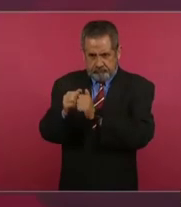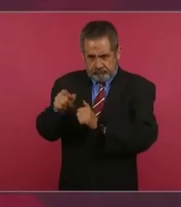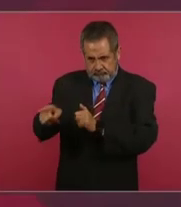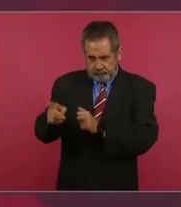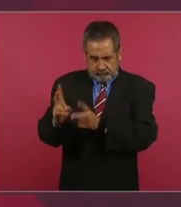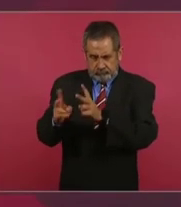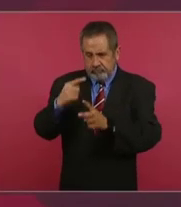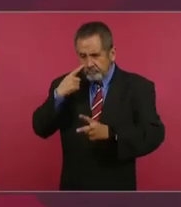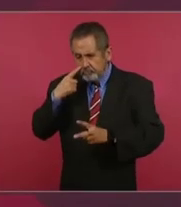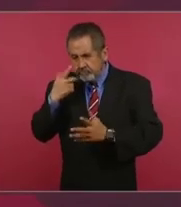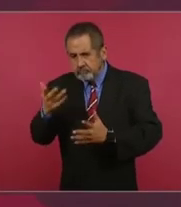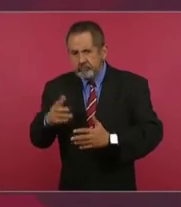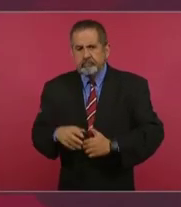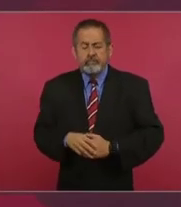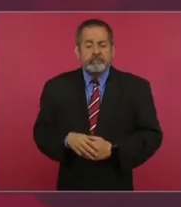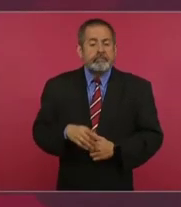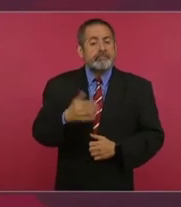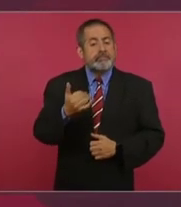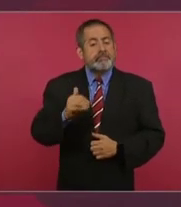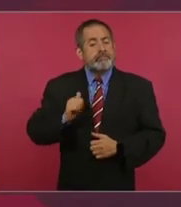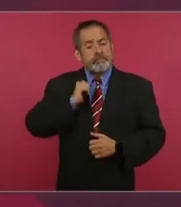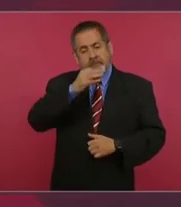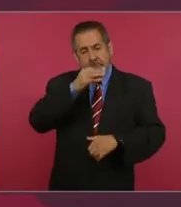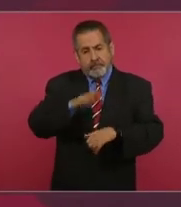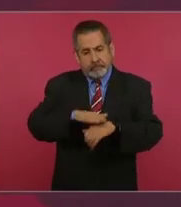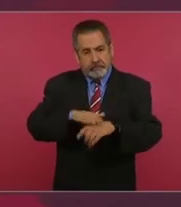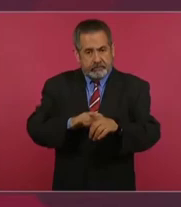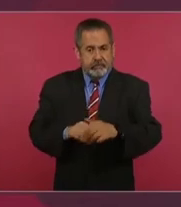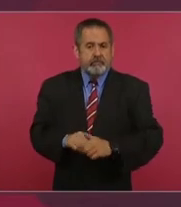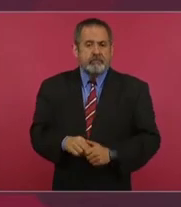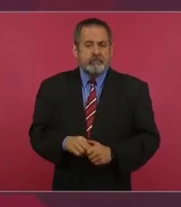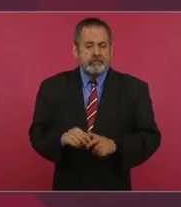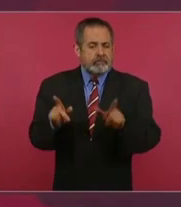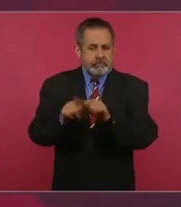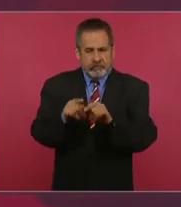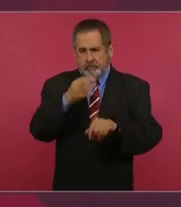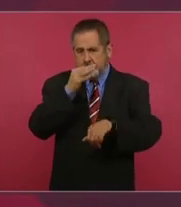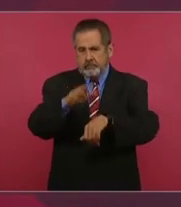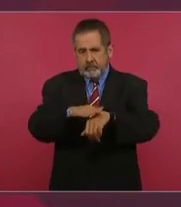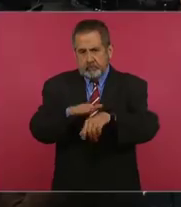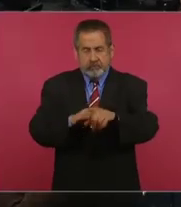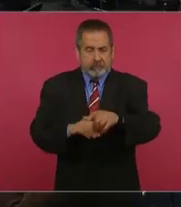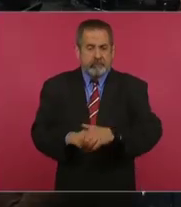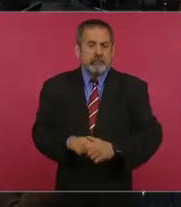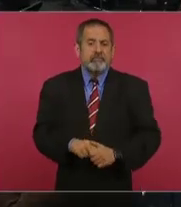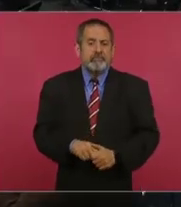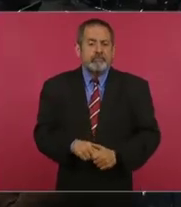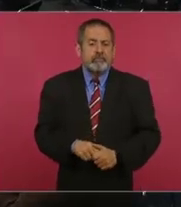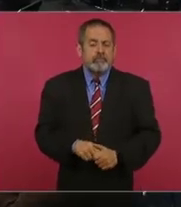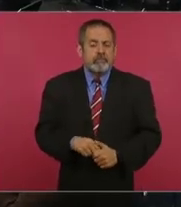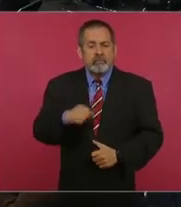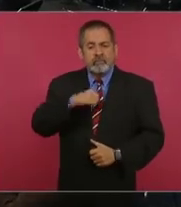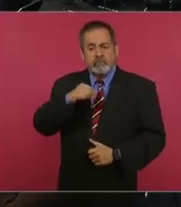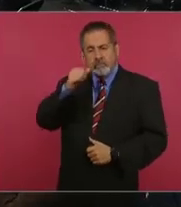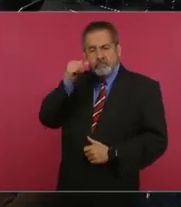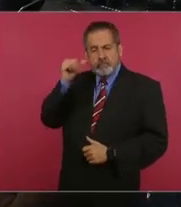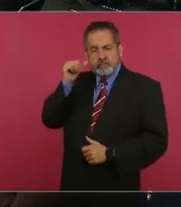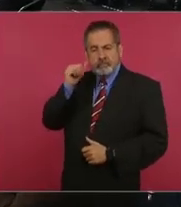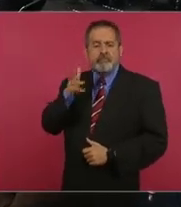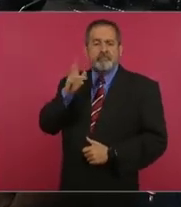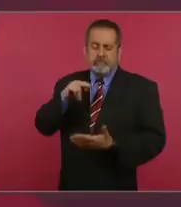Y aprovecho, nada más un paréntesis, firmé ayer